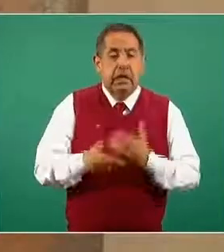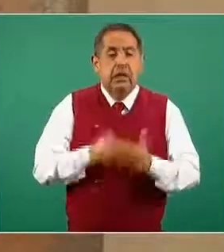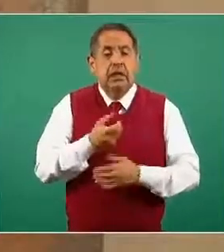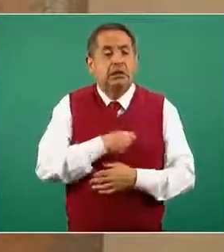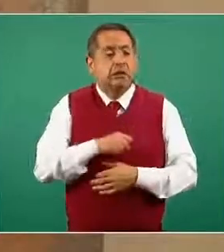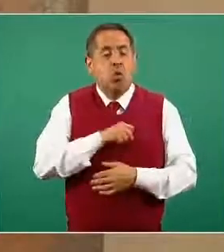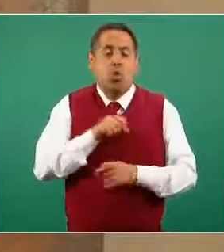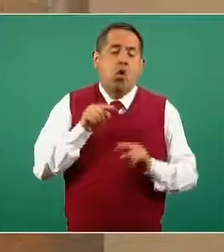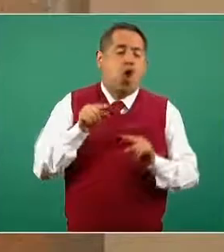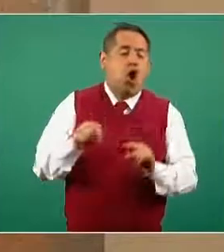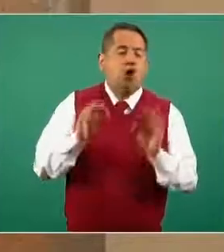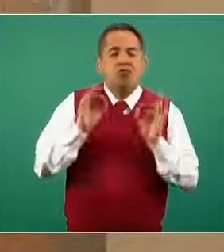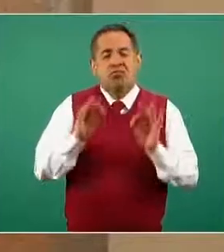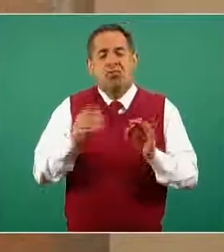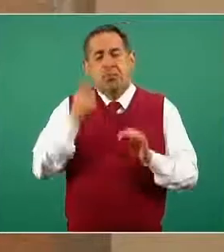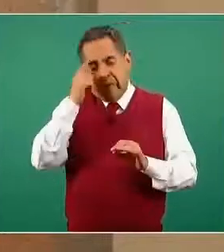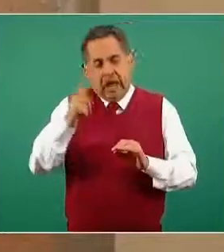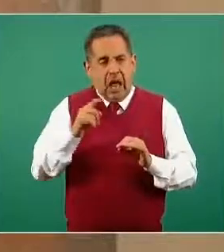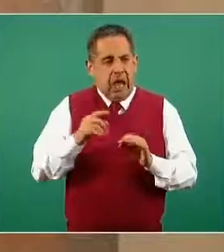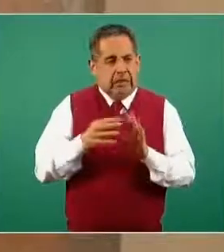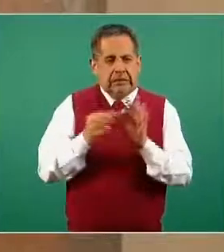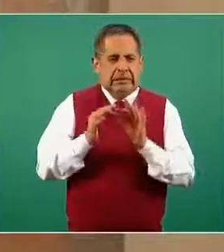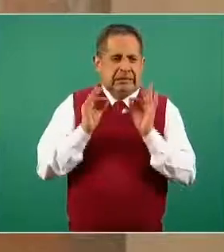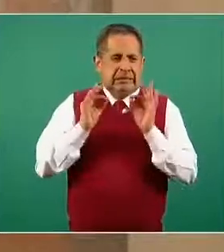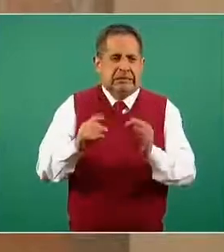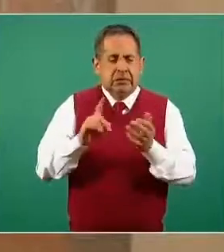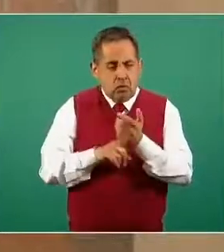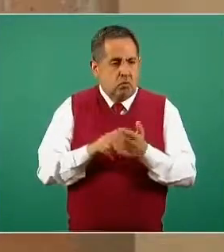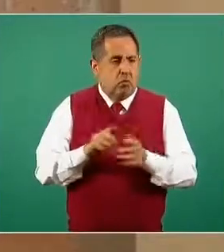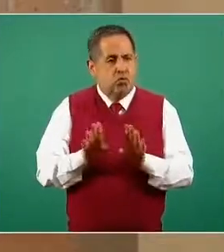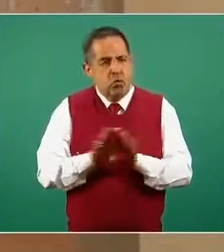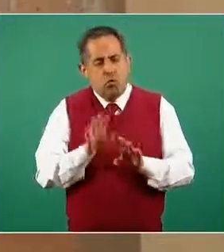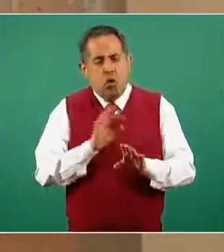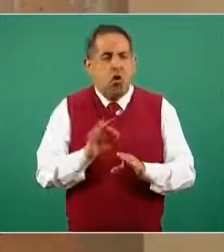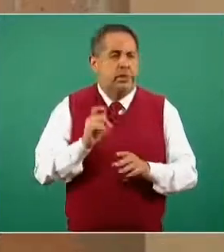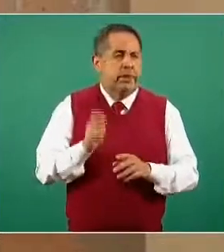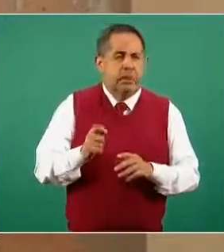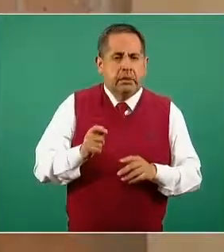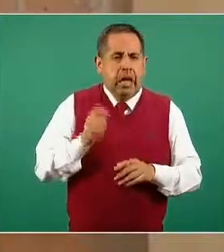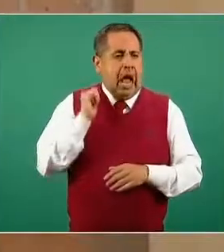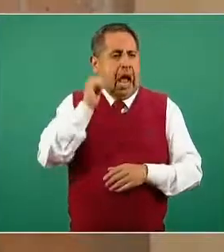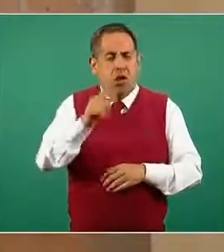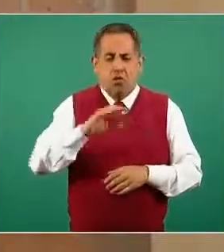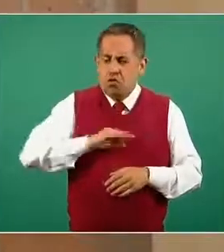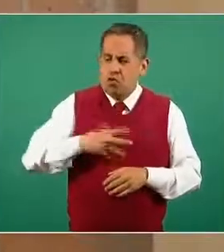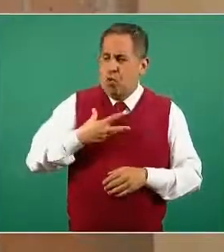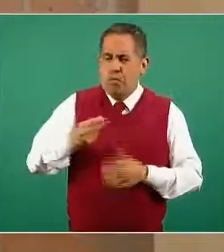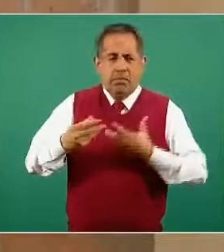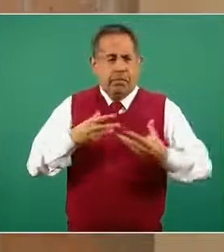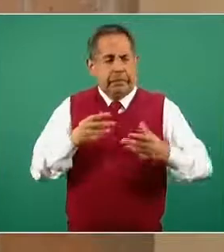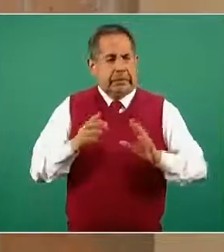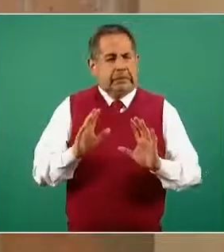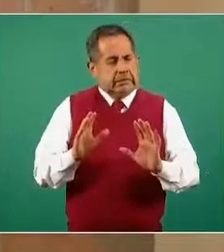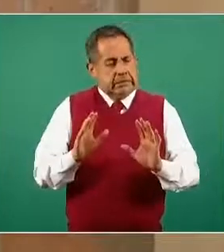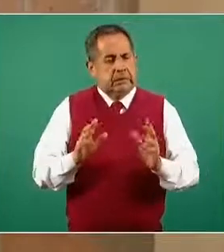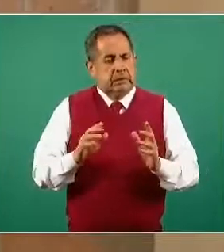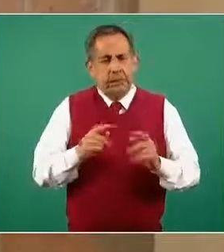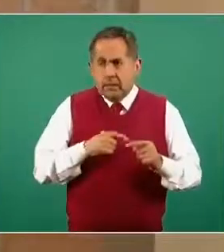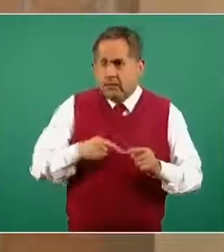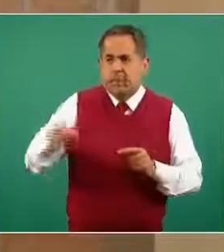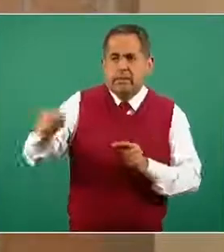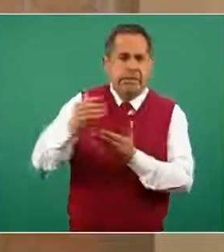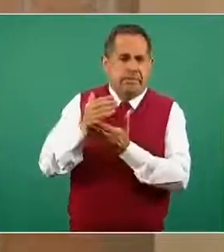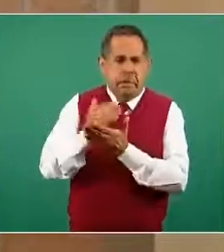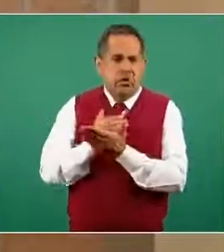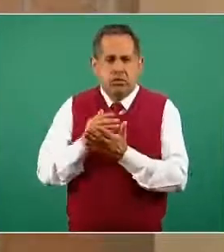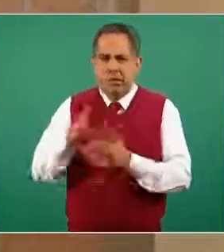han tomado las medidas necesarias para minimizar la posibilidad de algún contagio por asistir a los servicios de salud porque